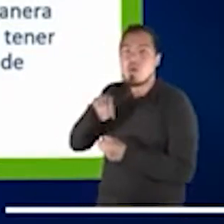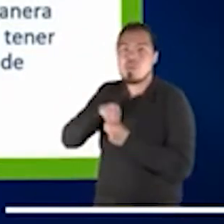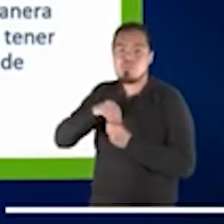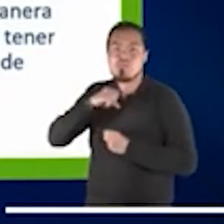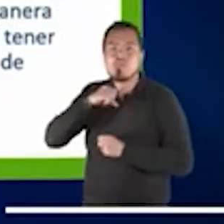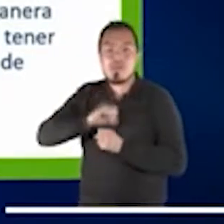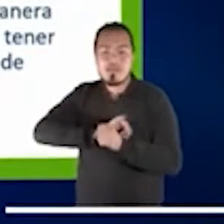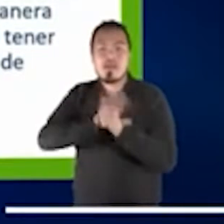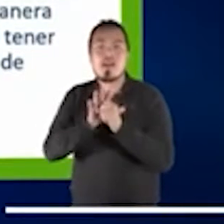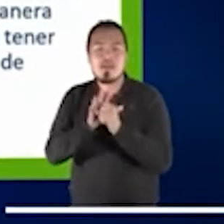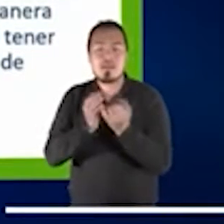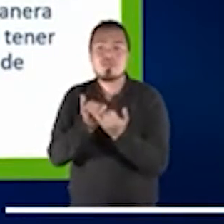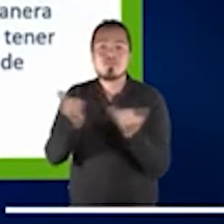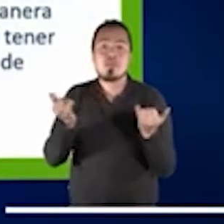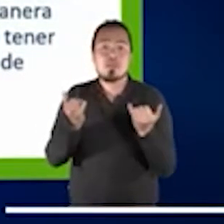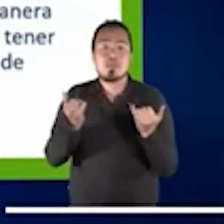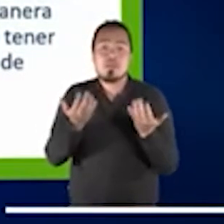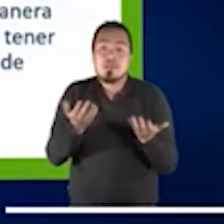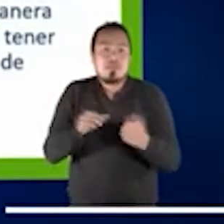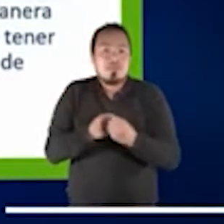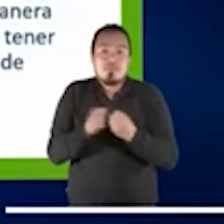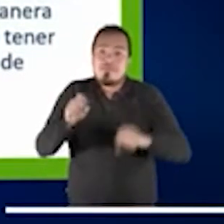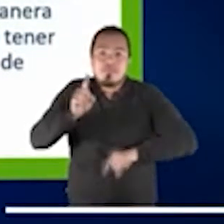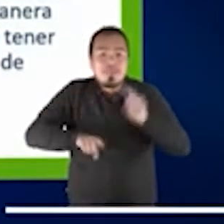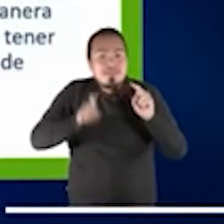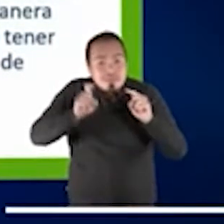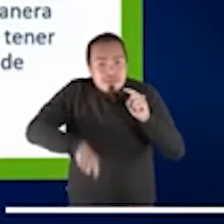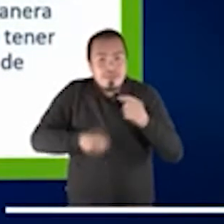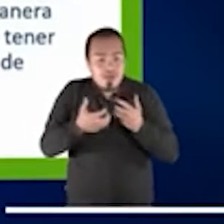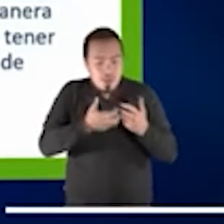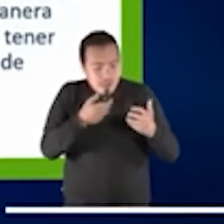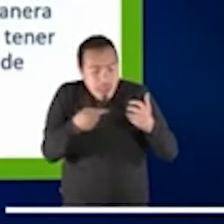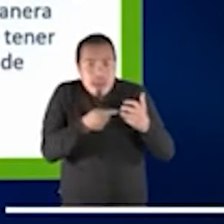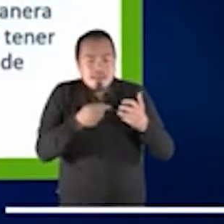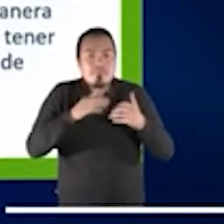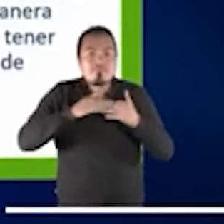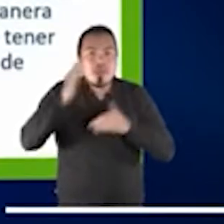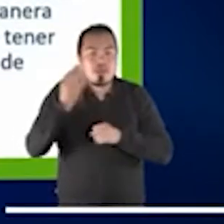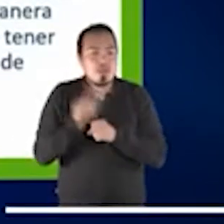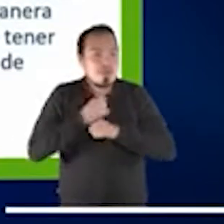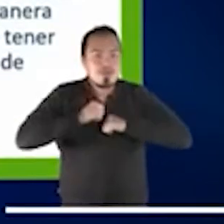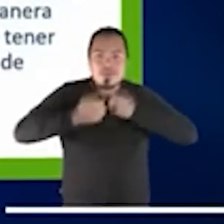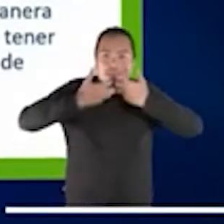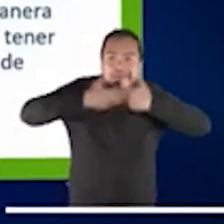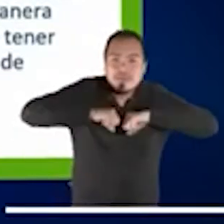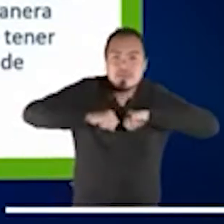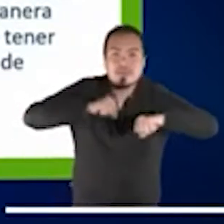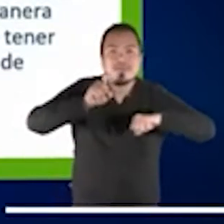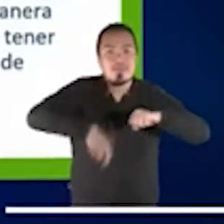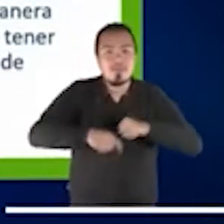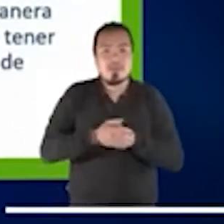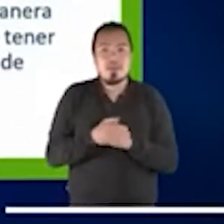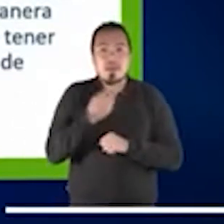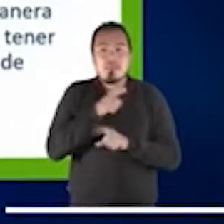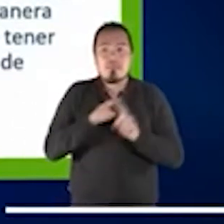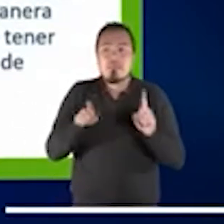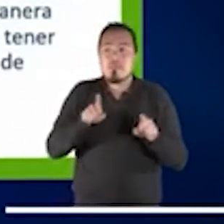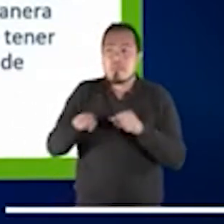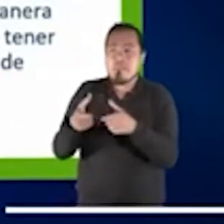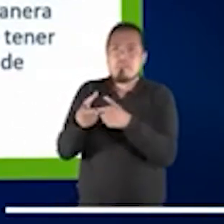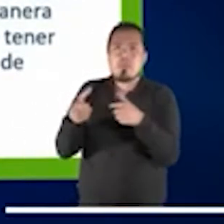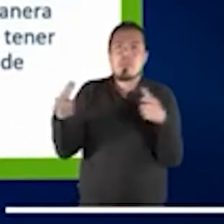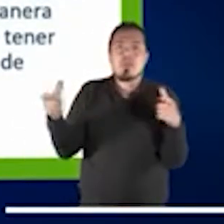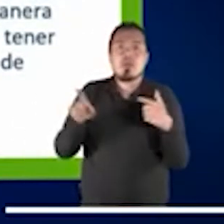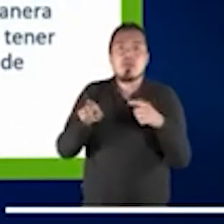no puede ser. El sistema tiene que funcionar, sobre todo cuando están privados de libertad. La comida es un